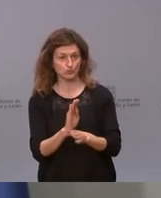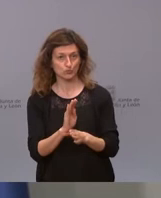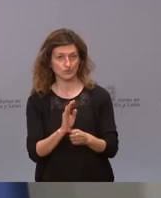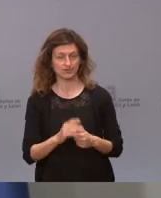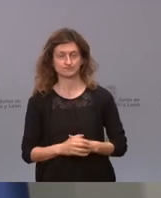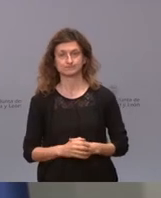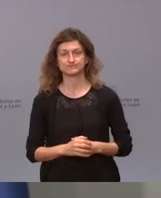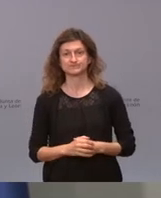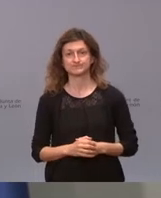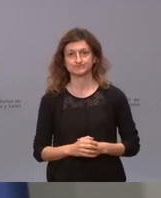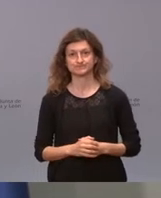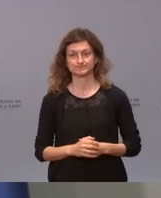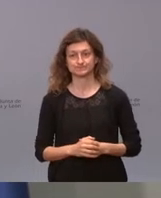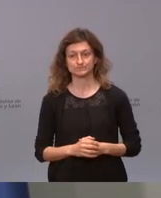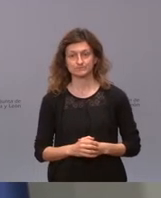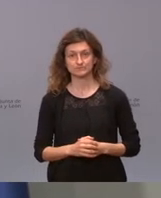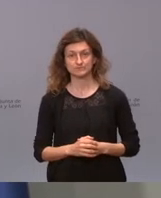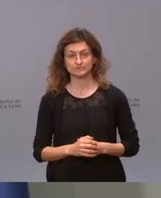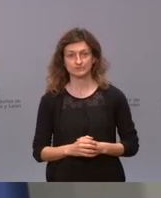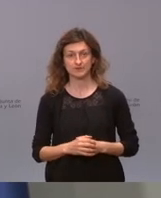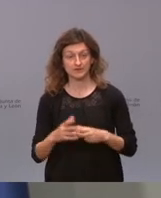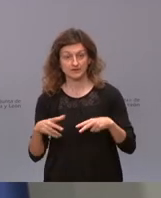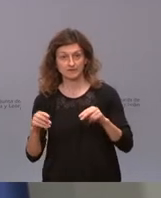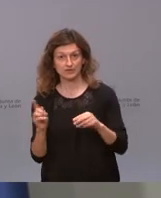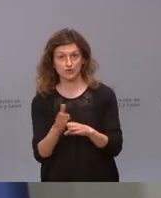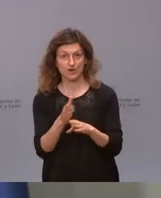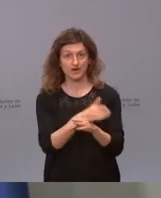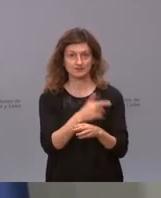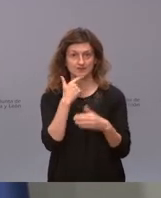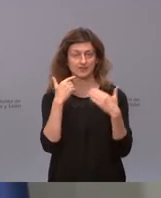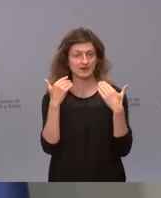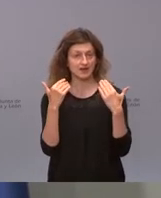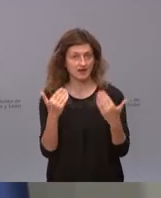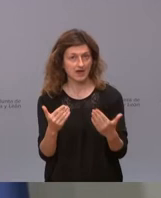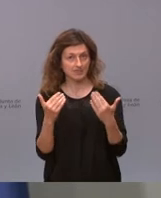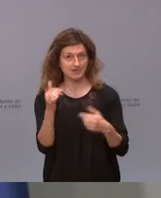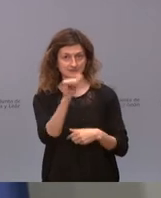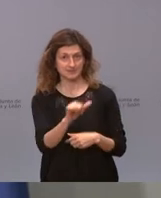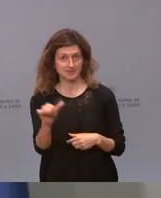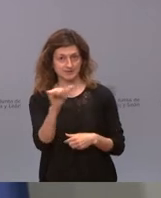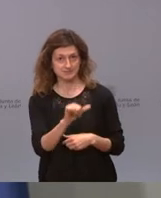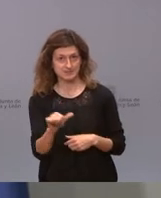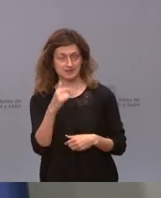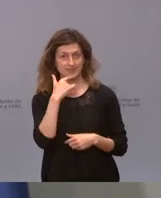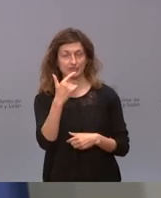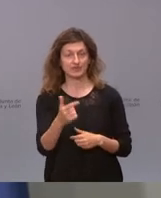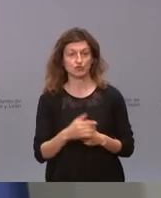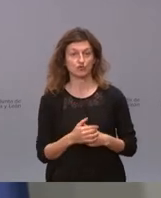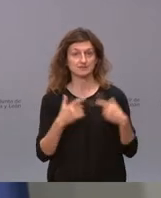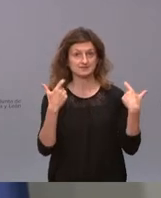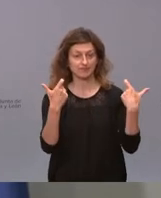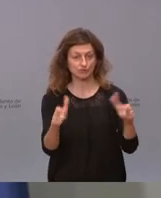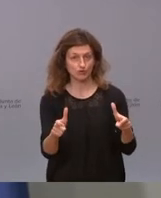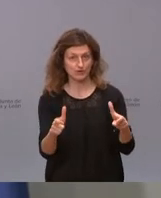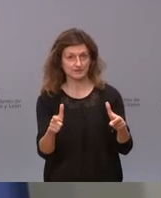de lo posible. No me gustaría acabar sin agradecer nuevamente, una vez más, como cada semana, a aquellos sectores que se han